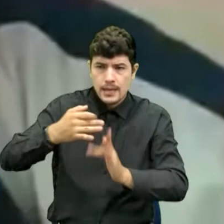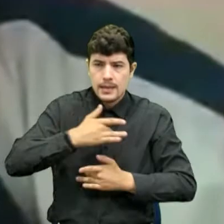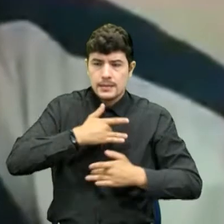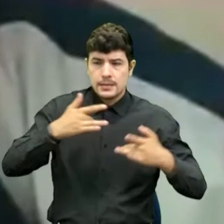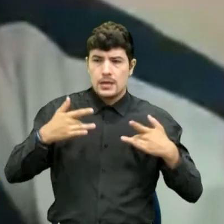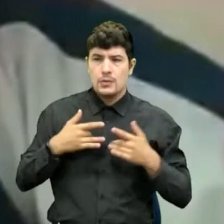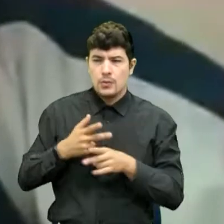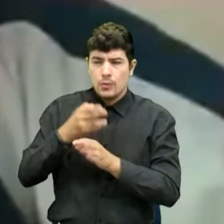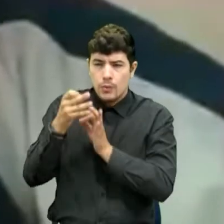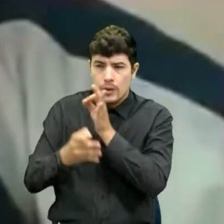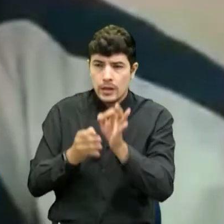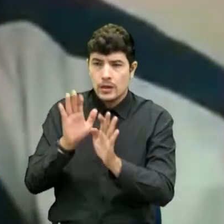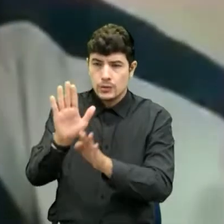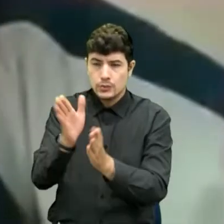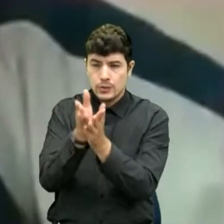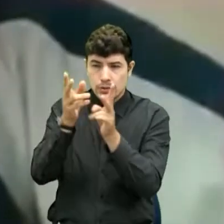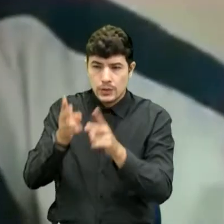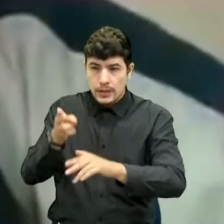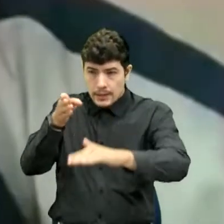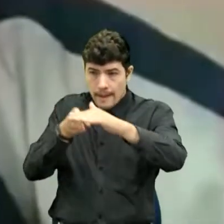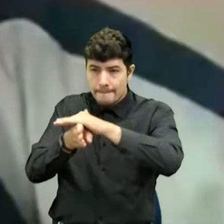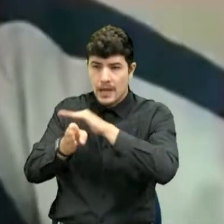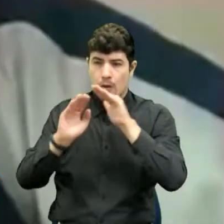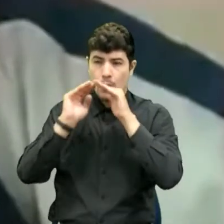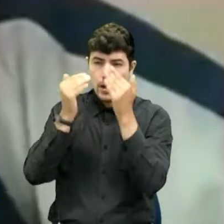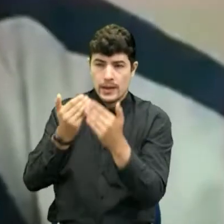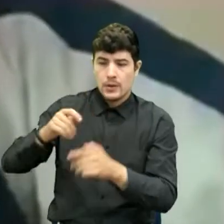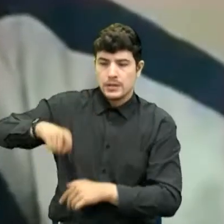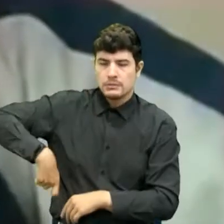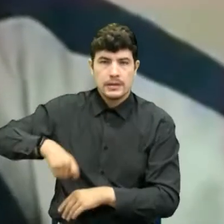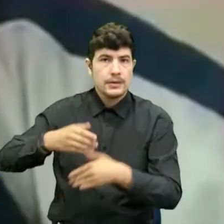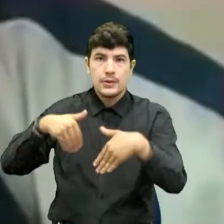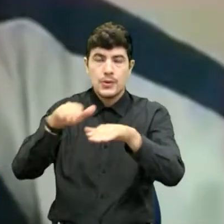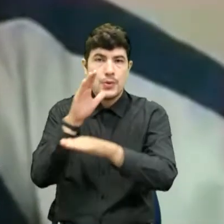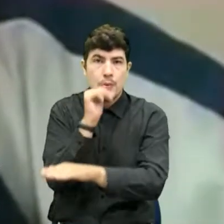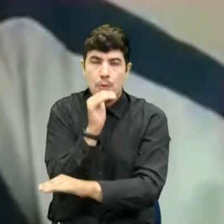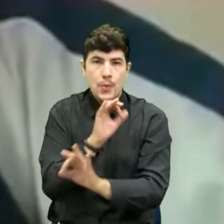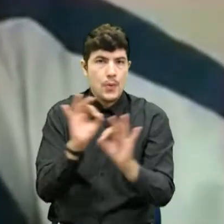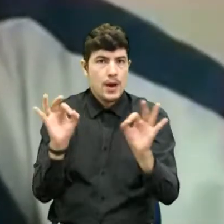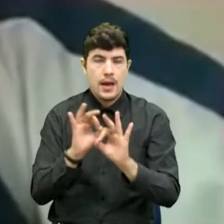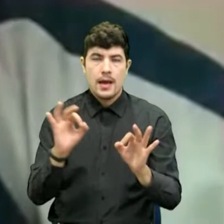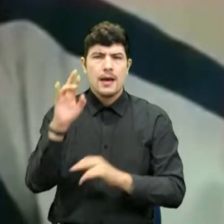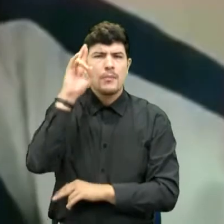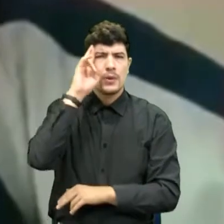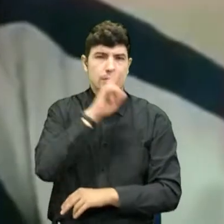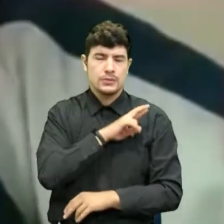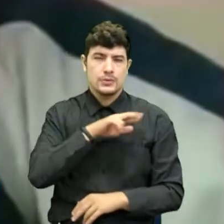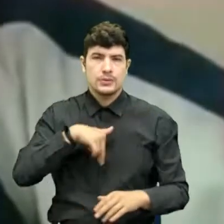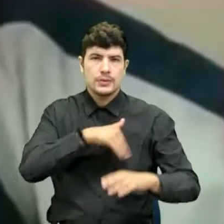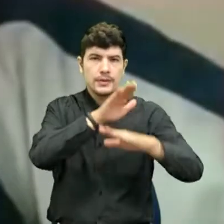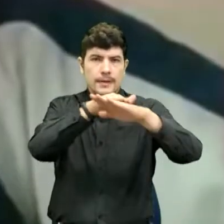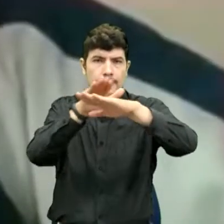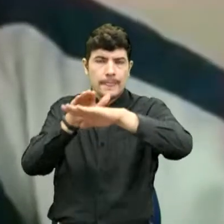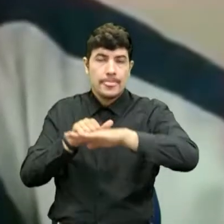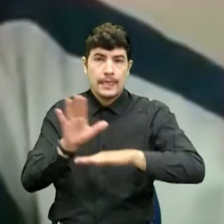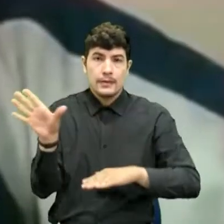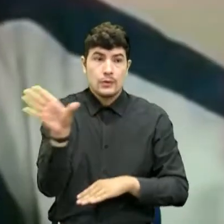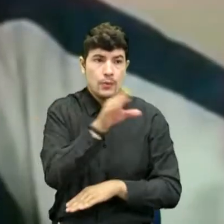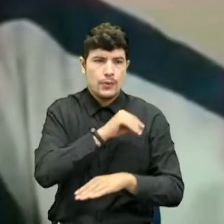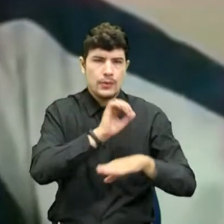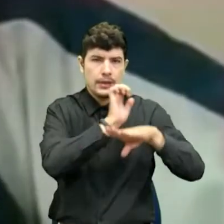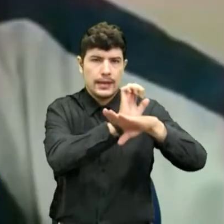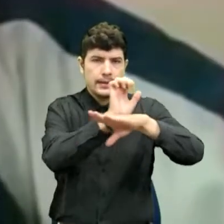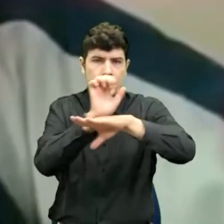clases presenciales. Por favor, es un llamado que hacemos a todos los entes territoriales,